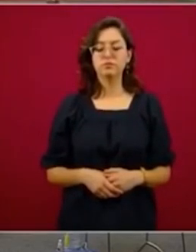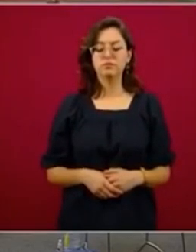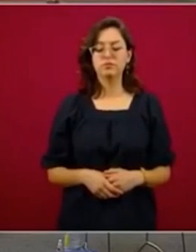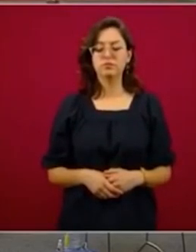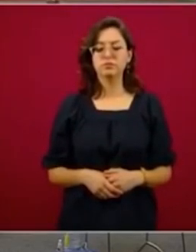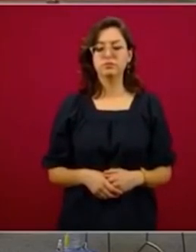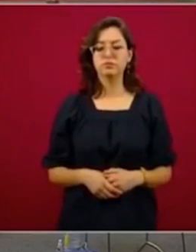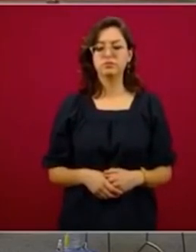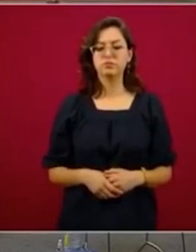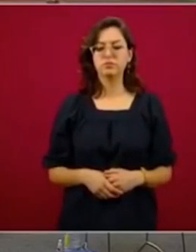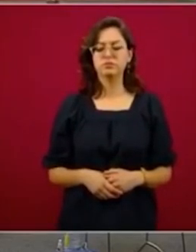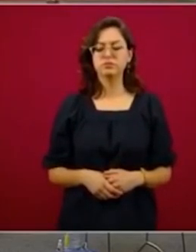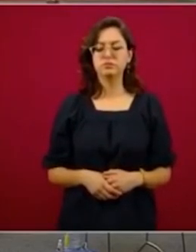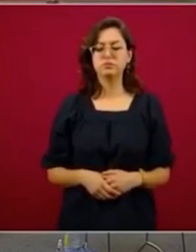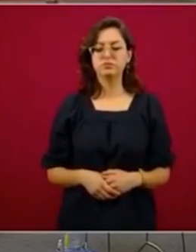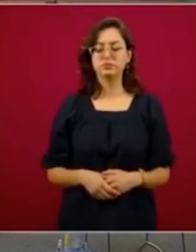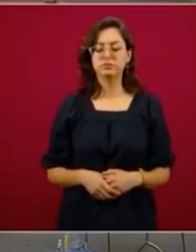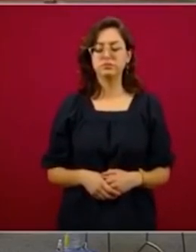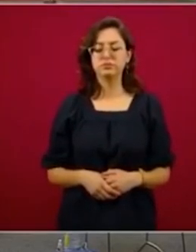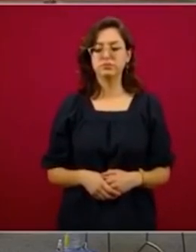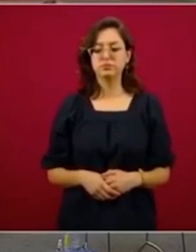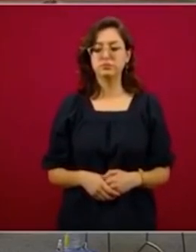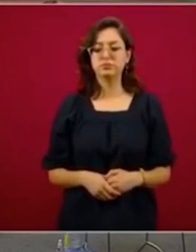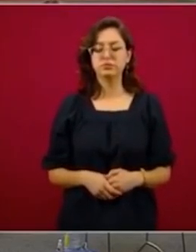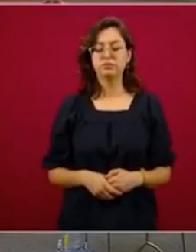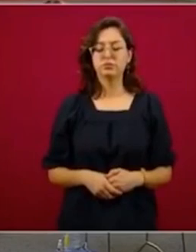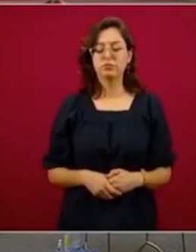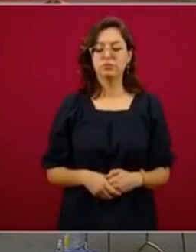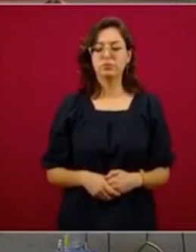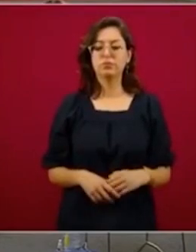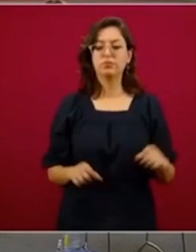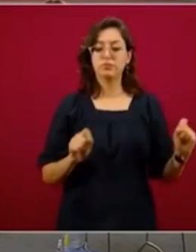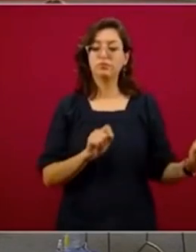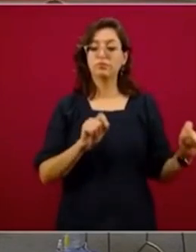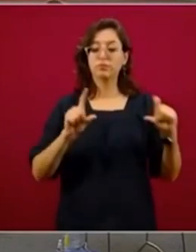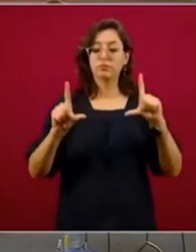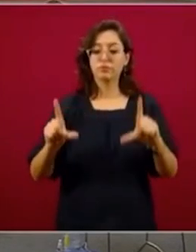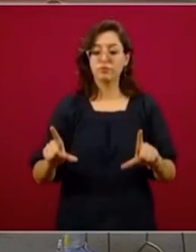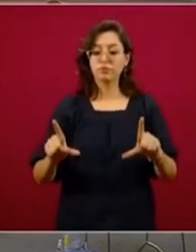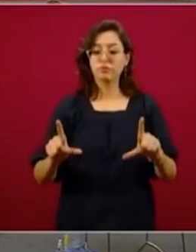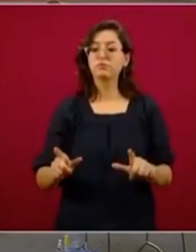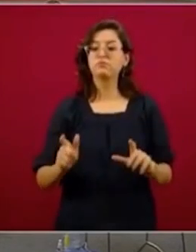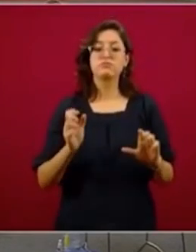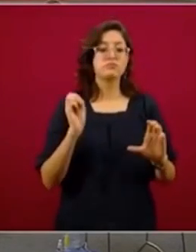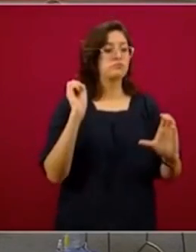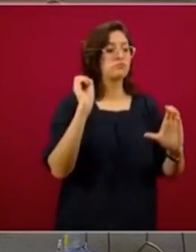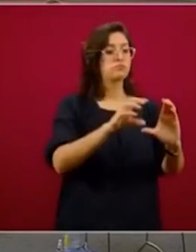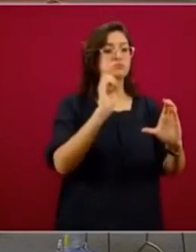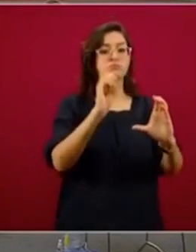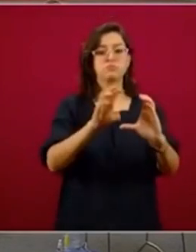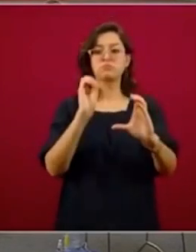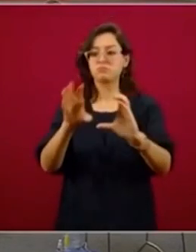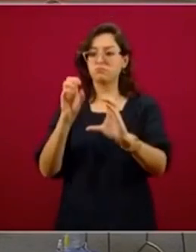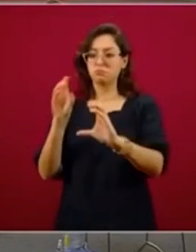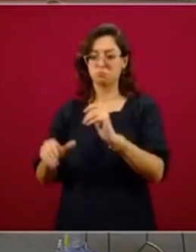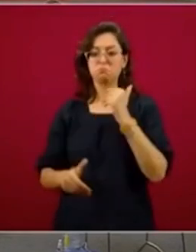continuamos con el avance ya más o menos acelerado en la entrega de estos créditos.